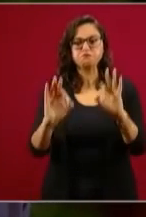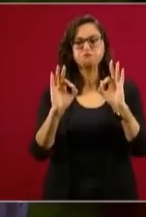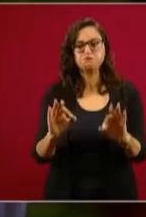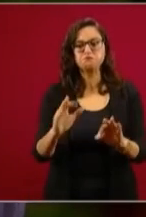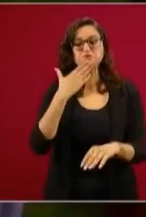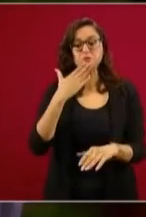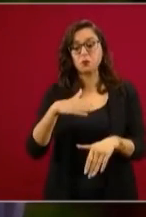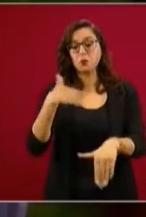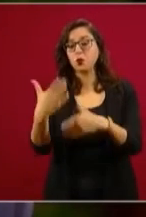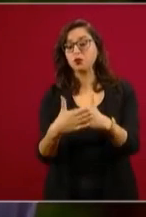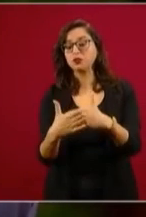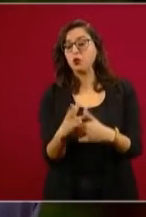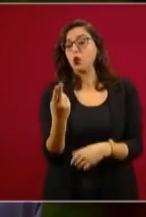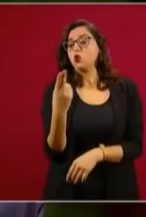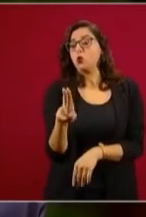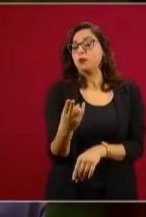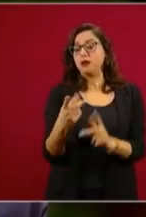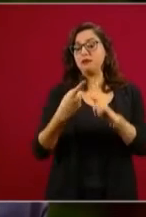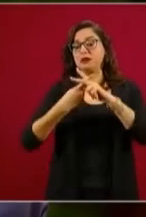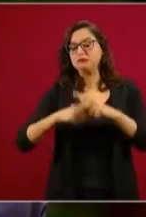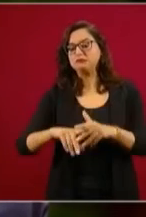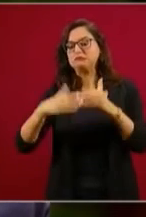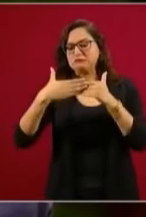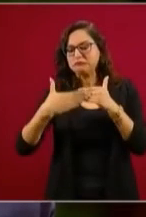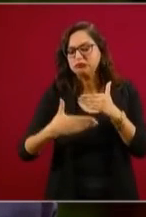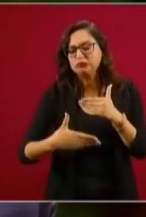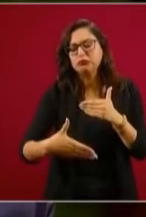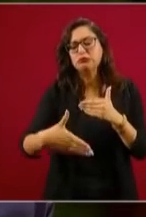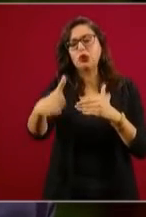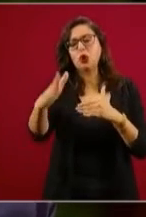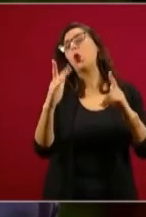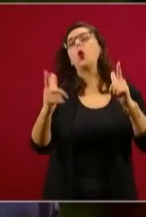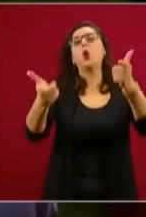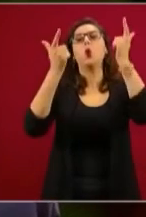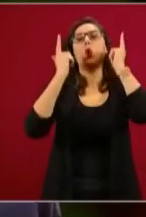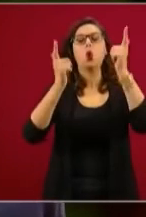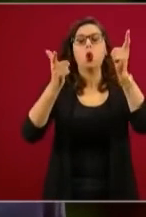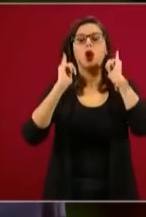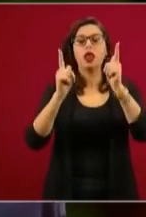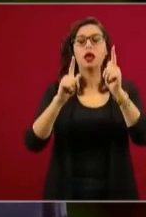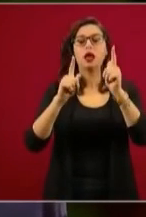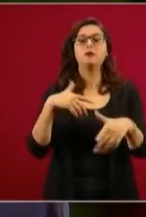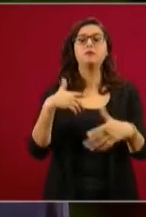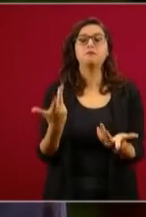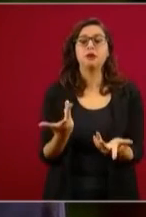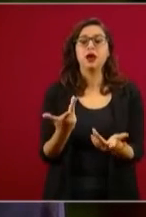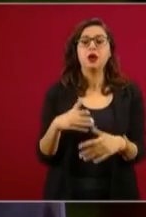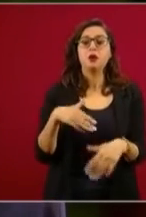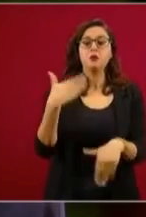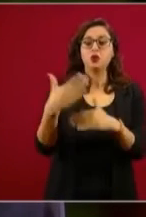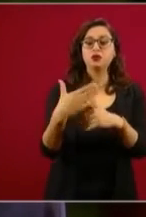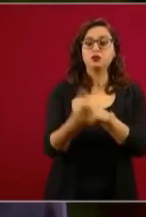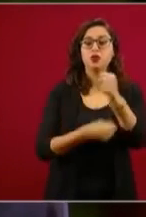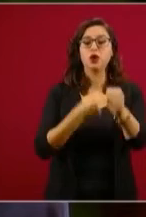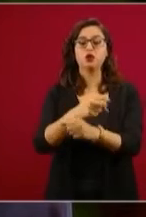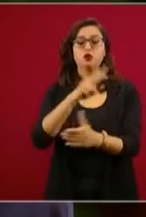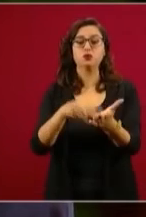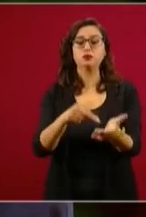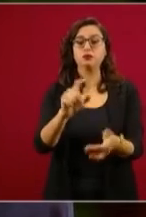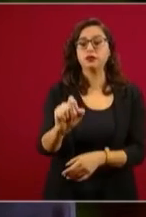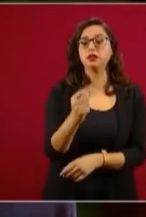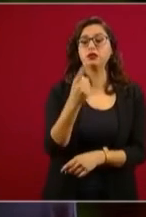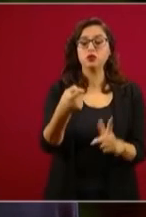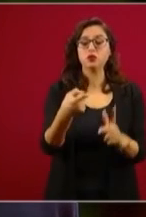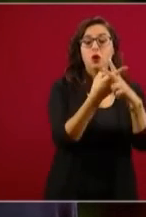autónomo, que es el presidente de la Suprema Corte. Creo que tiene razón, como dijo en otros tiempos, que esto no hubiera sucedido. Por